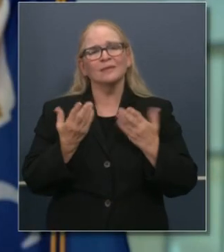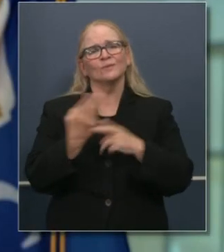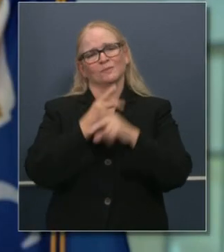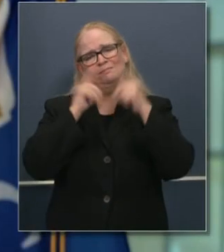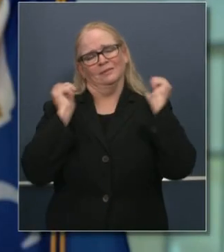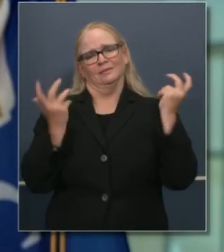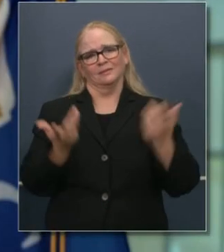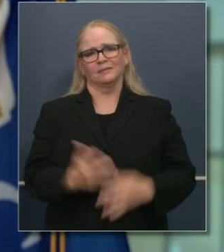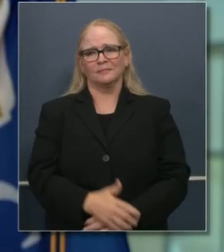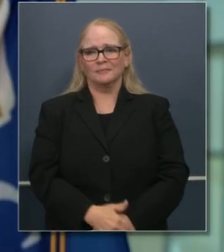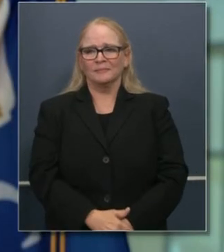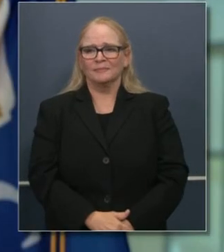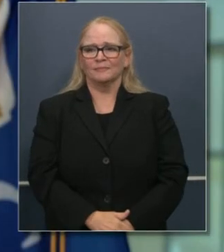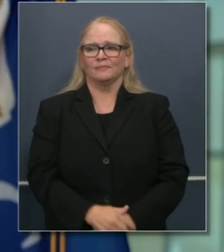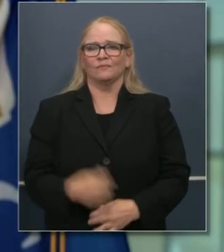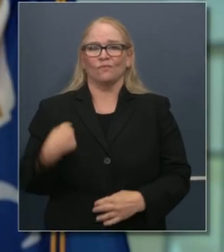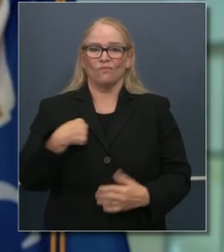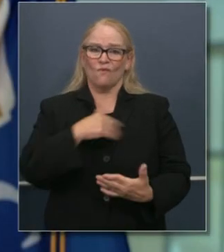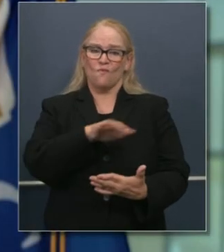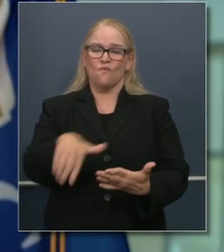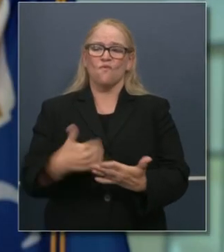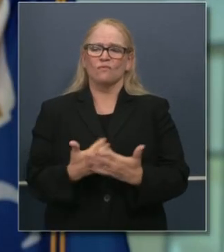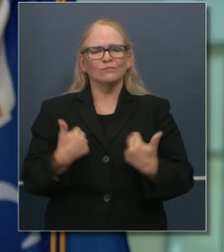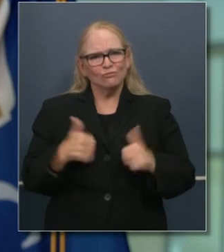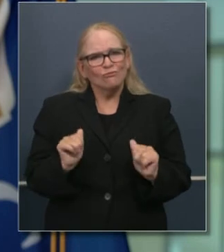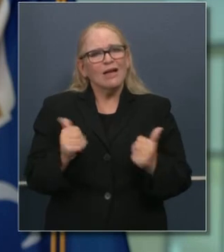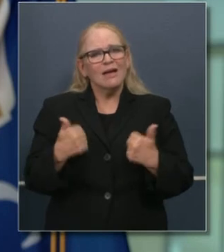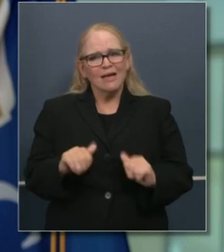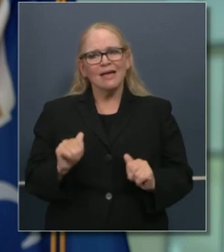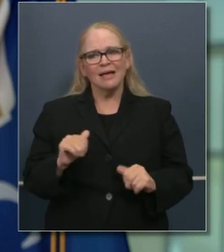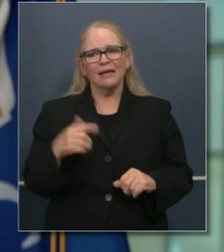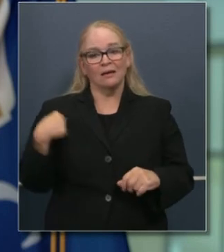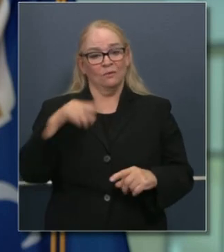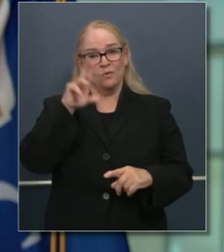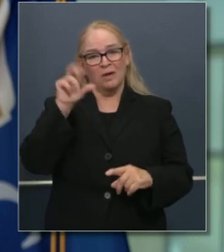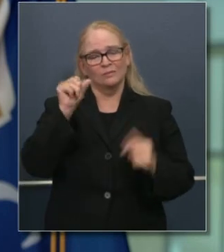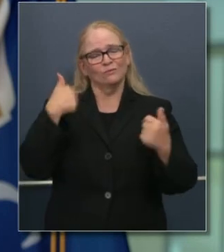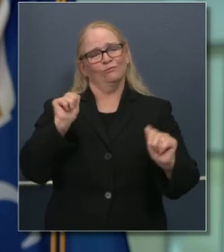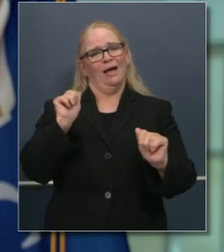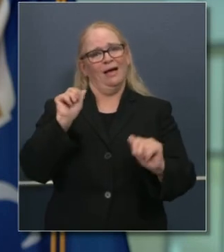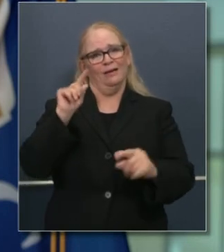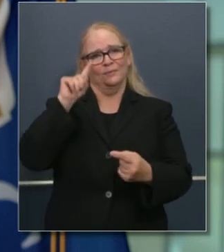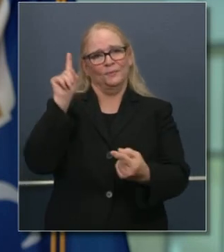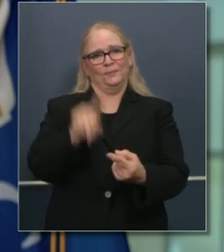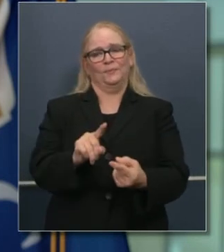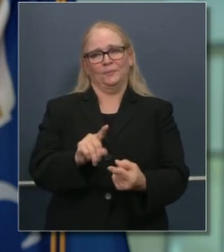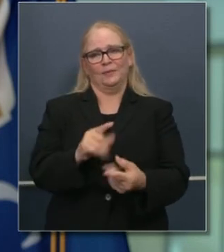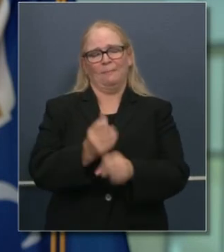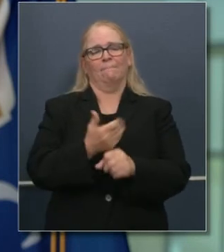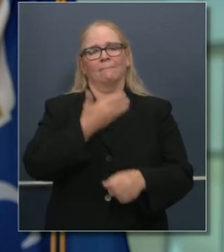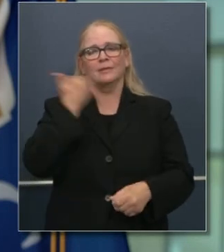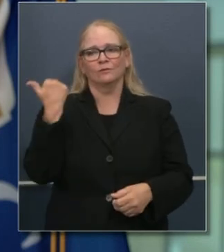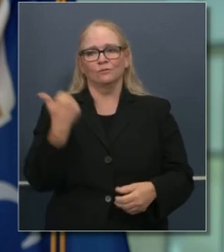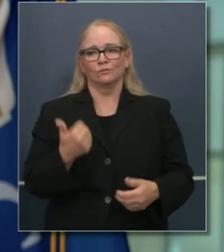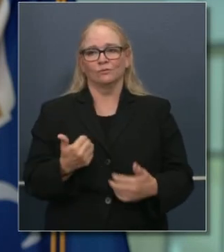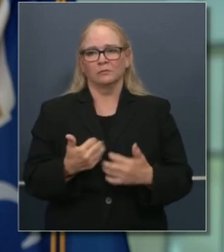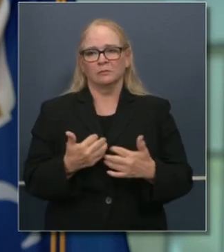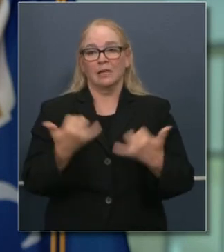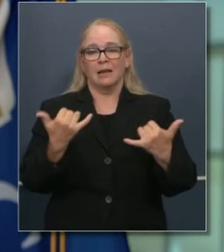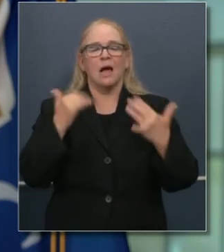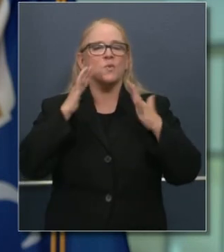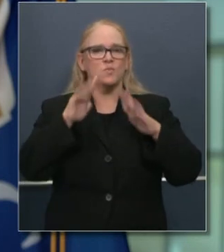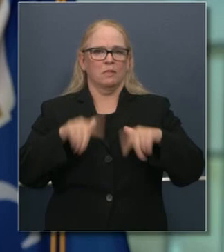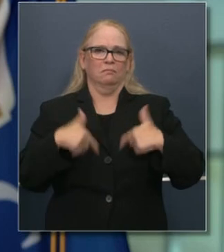el esfuerzo más amplio que se hace a nivel estatal y en el país. Con esto, como siempre, con mucho gusto,